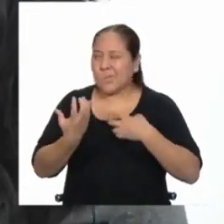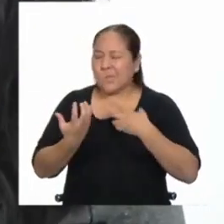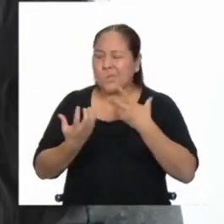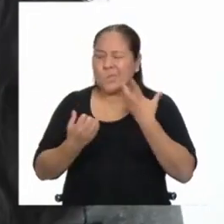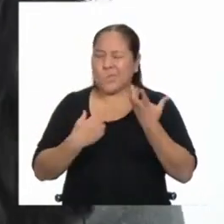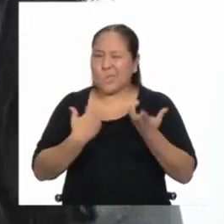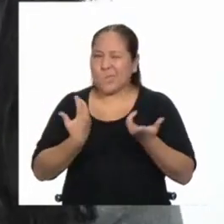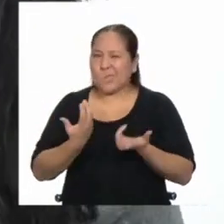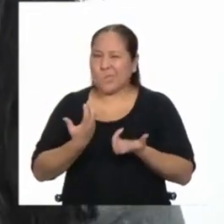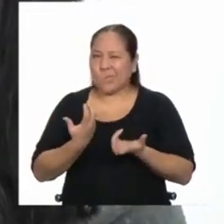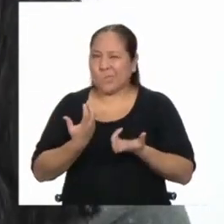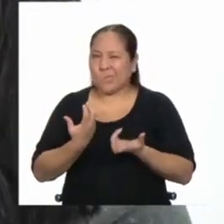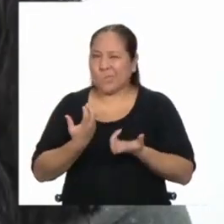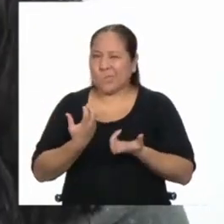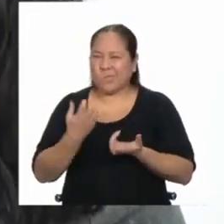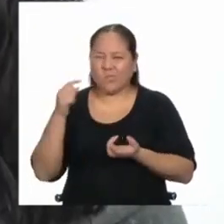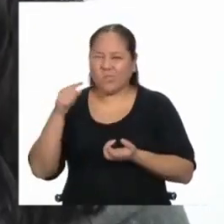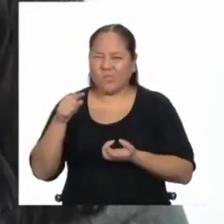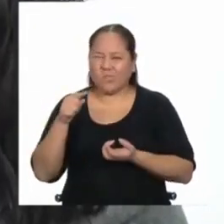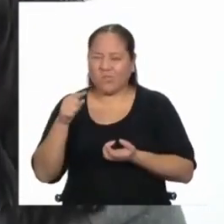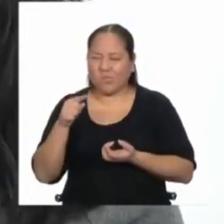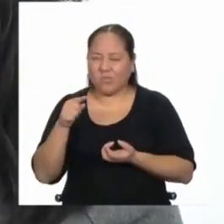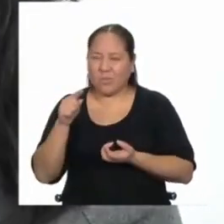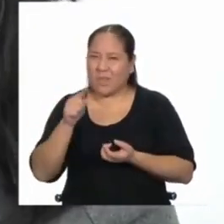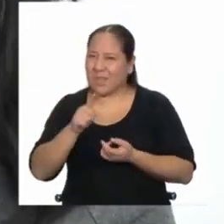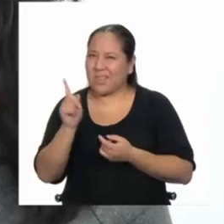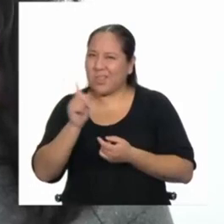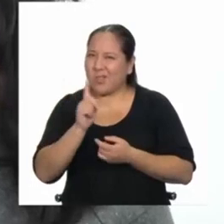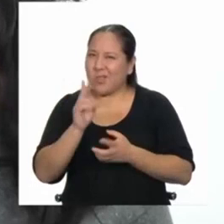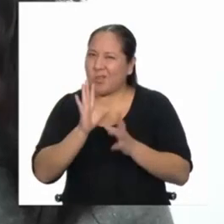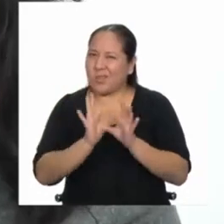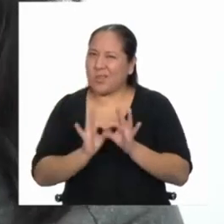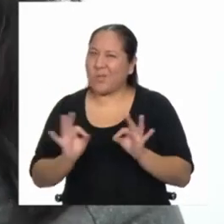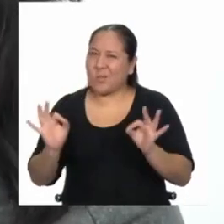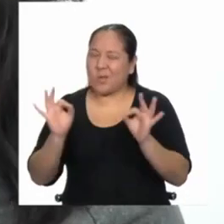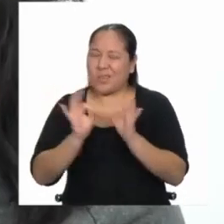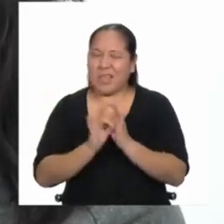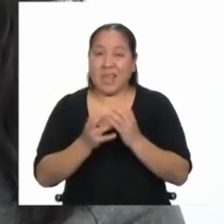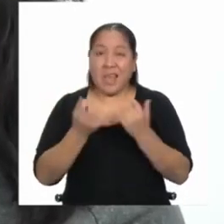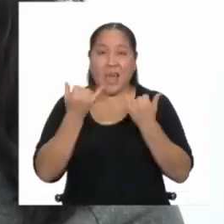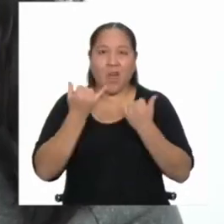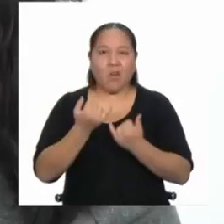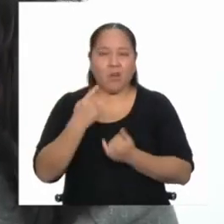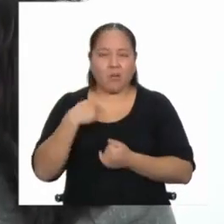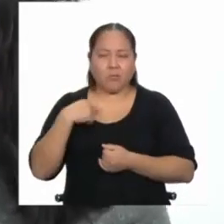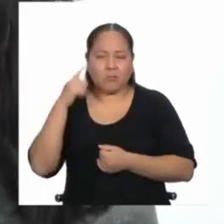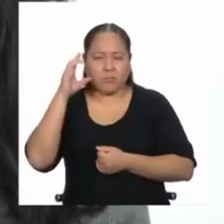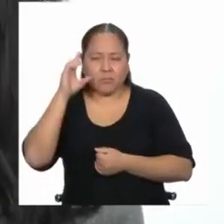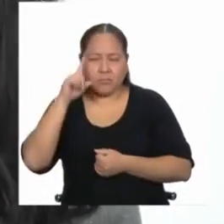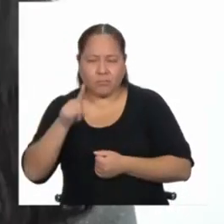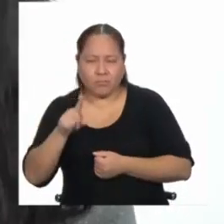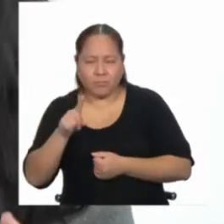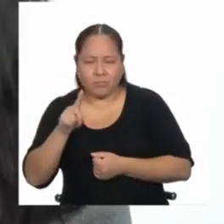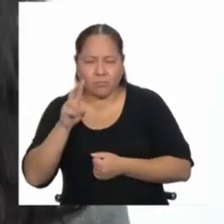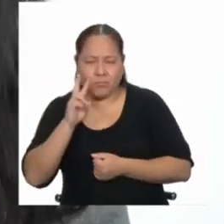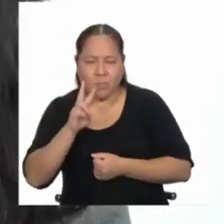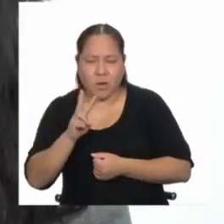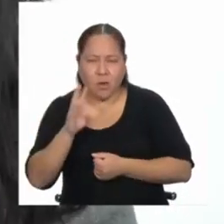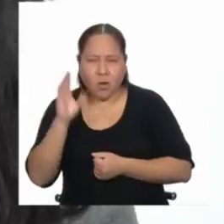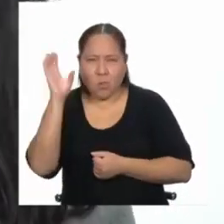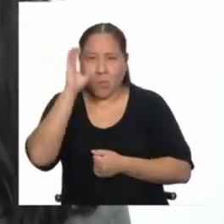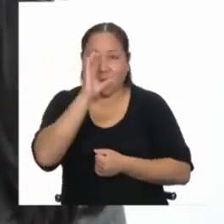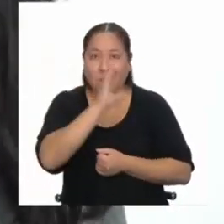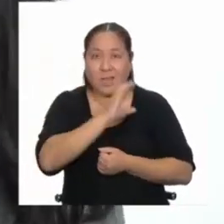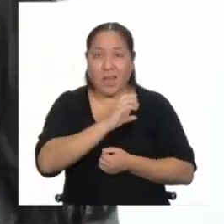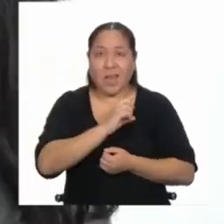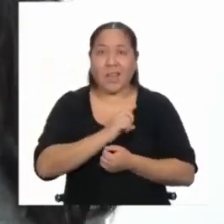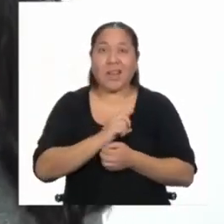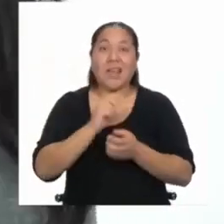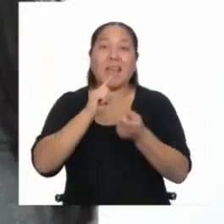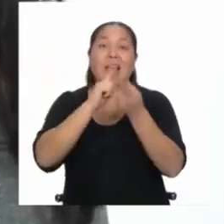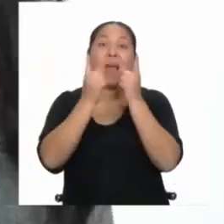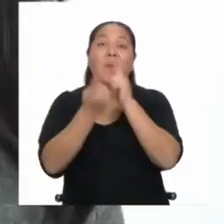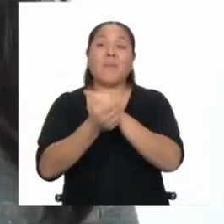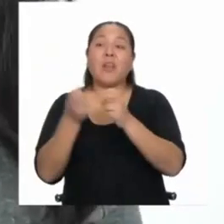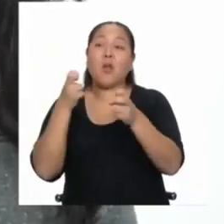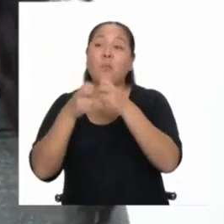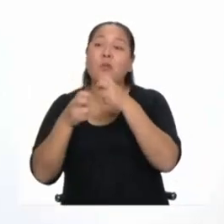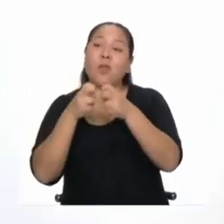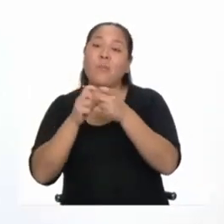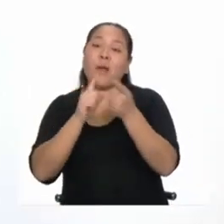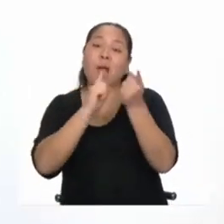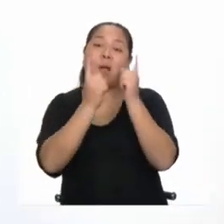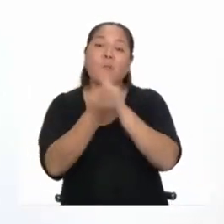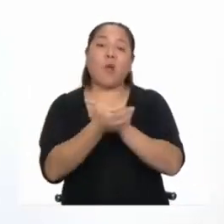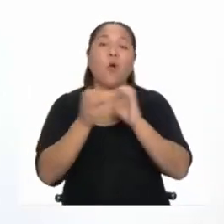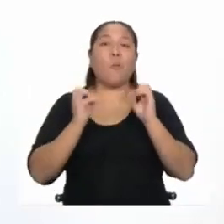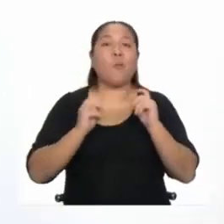que no son tan importantes. Desde ahora, voy a buscar la manera de convertir los problemas en oportunidades.